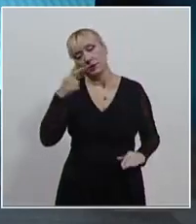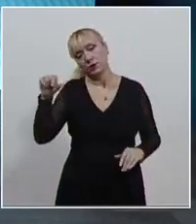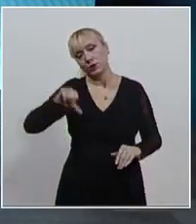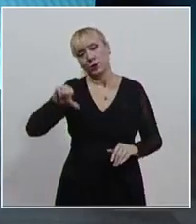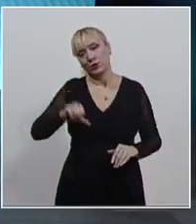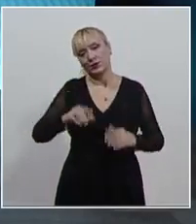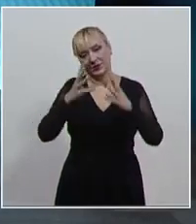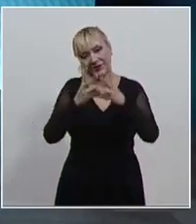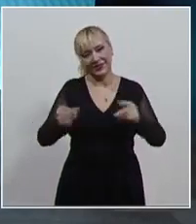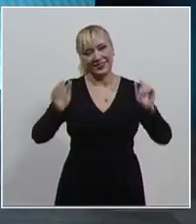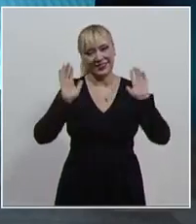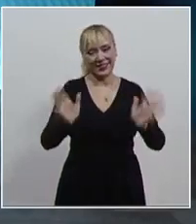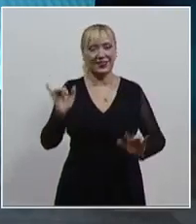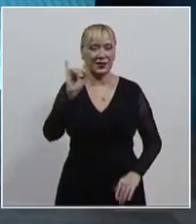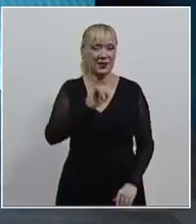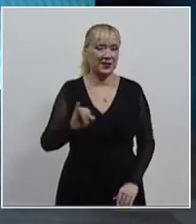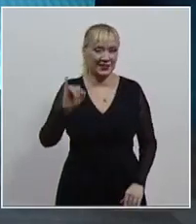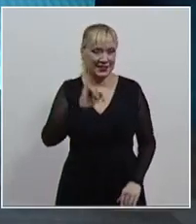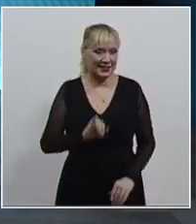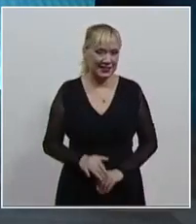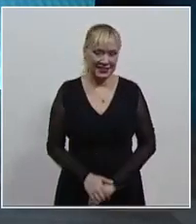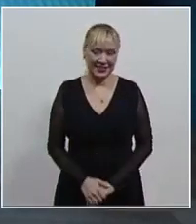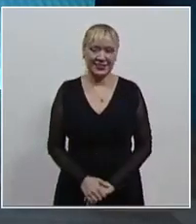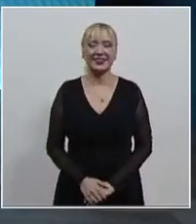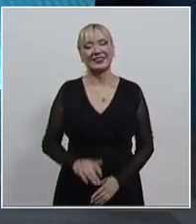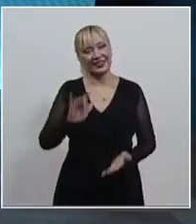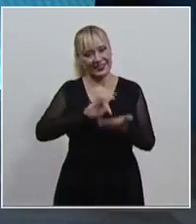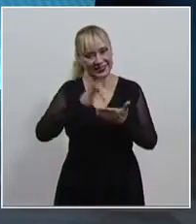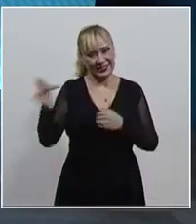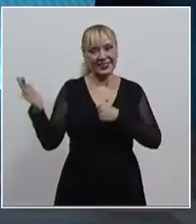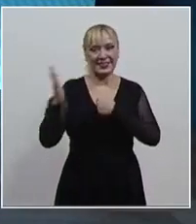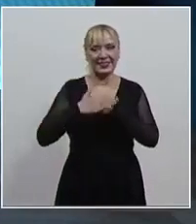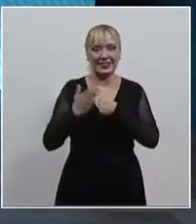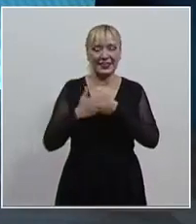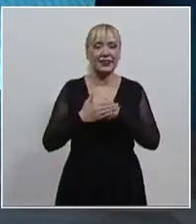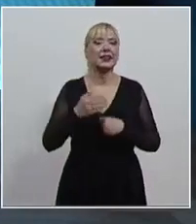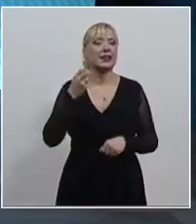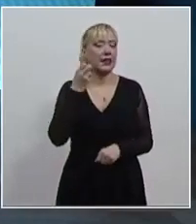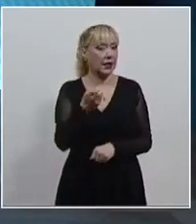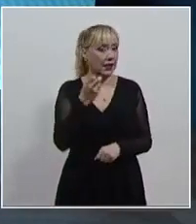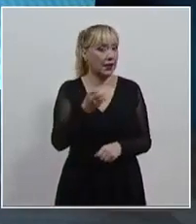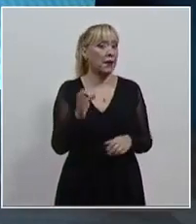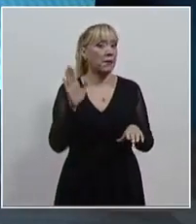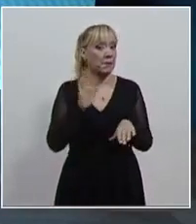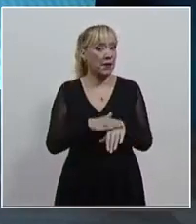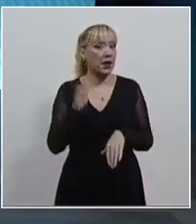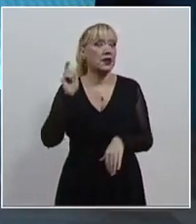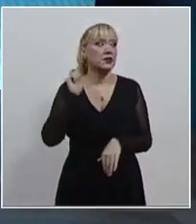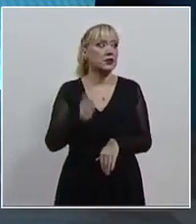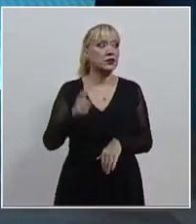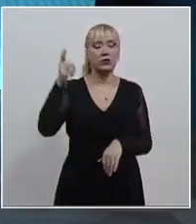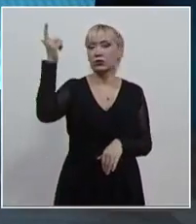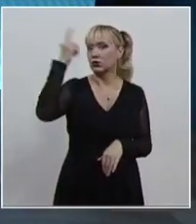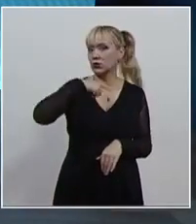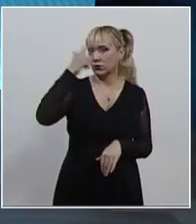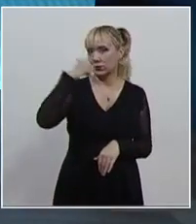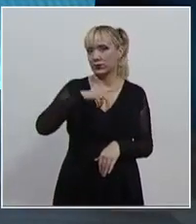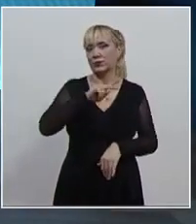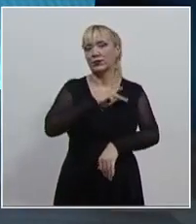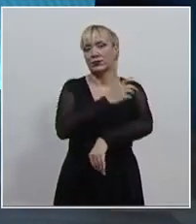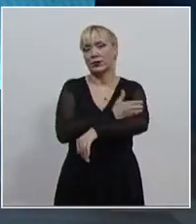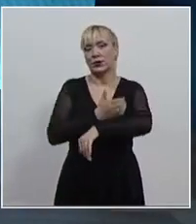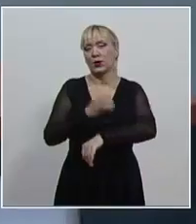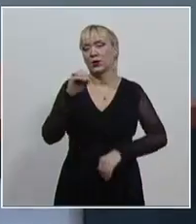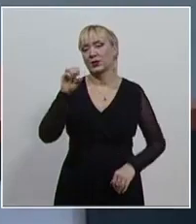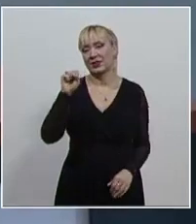en la sesión de este jueves. Agradezco tu reporte, Mario, y por supuesto los detalles en el noticiario nocturno con mi compañero Óscar